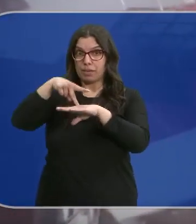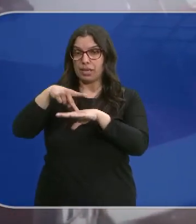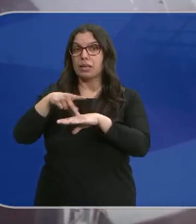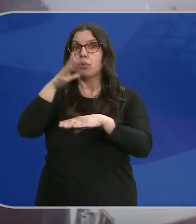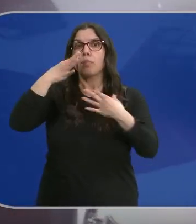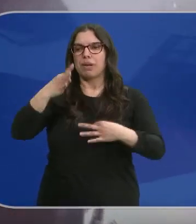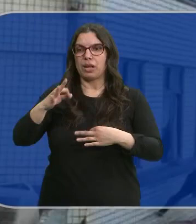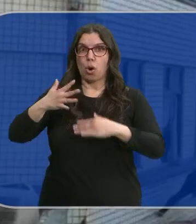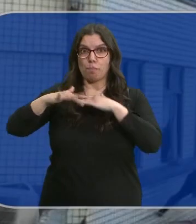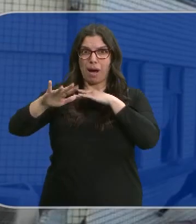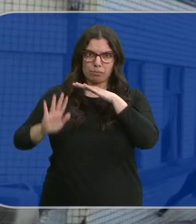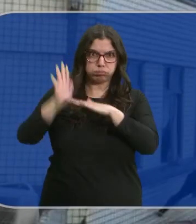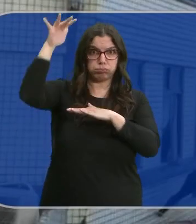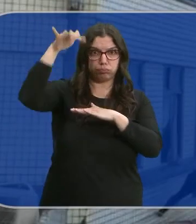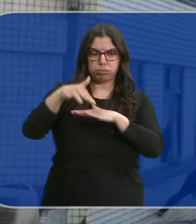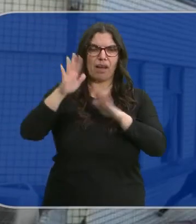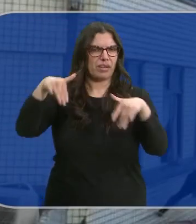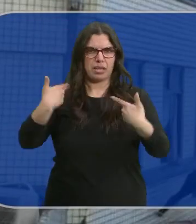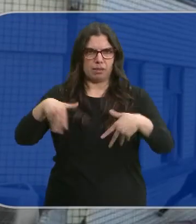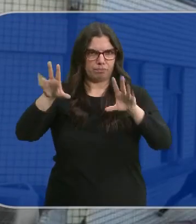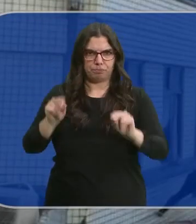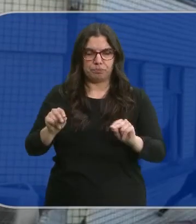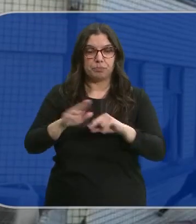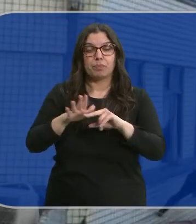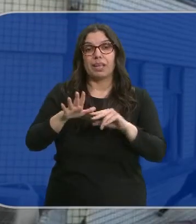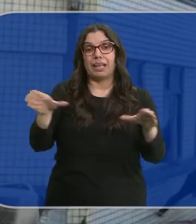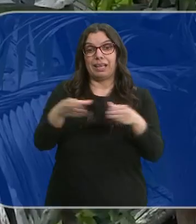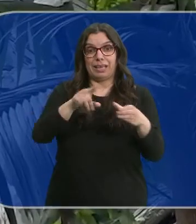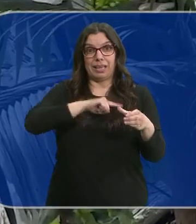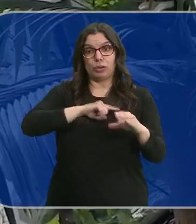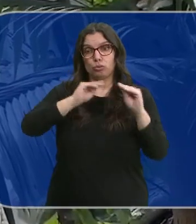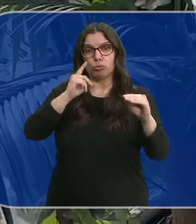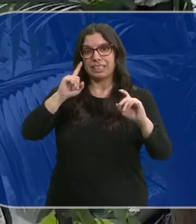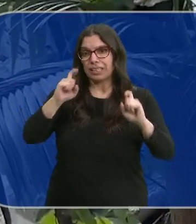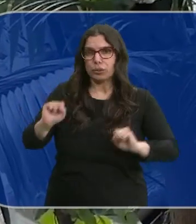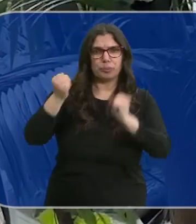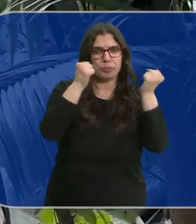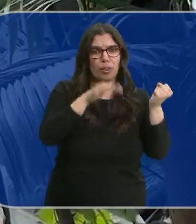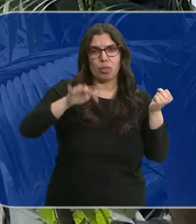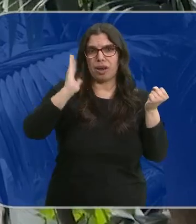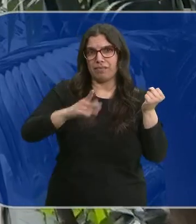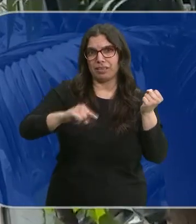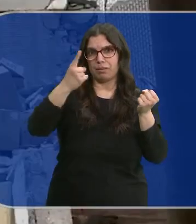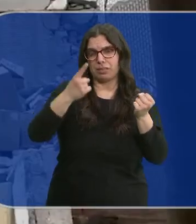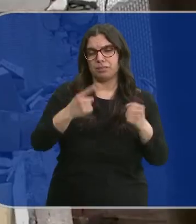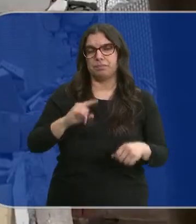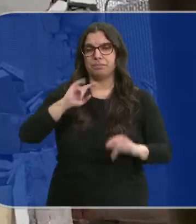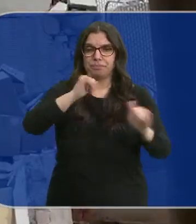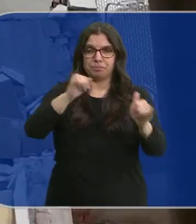desactivadas. El ejército local está trabajando con los rescatistas para tratar de llegar a las zonas más afectadas.